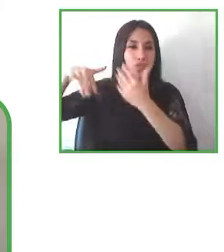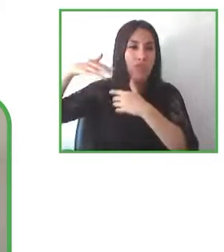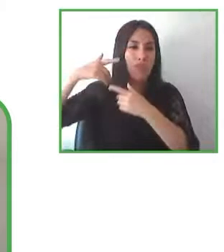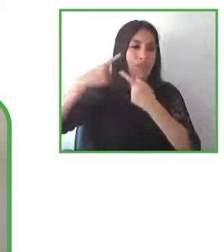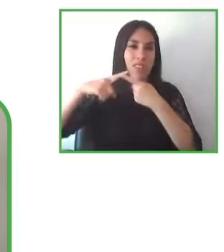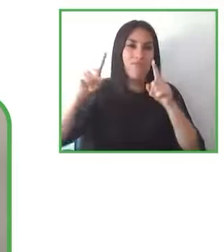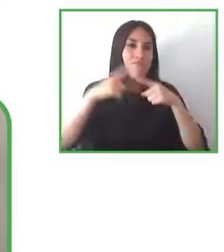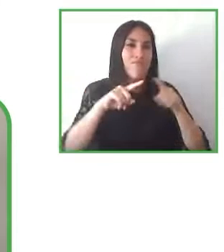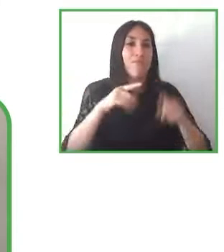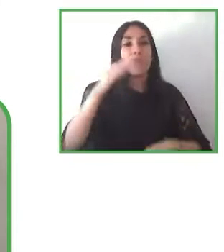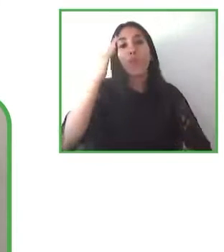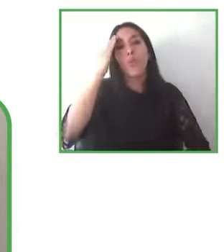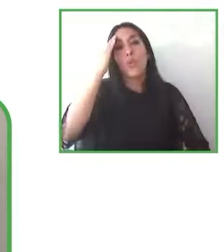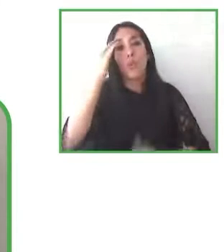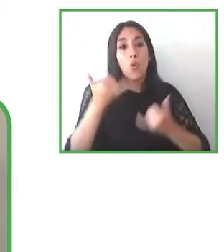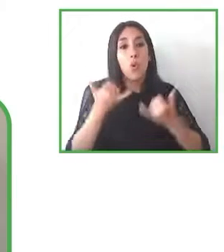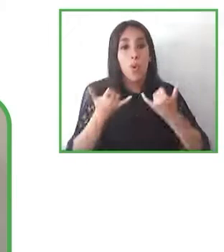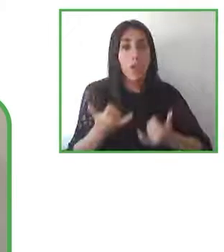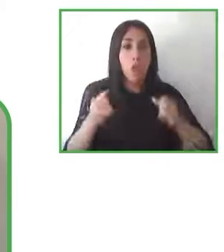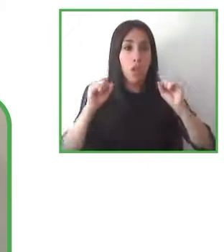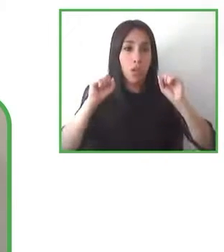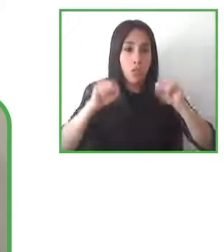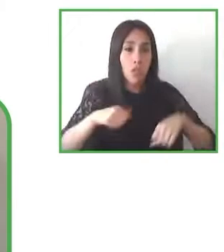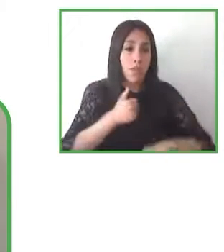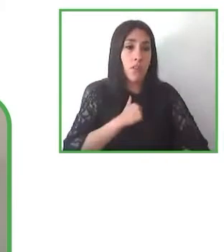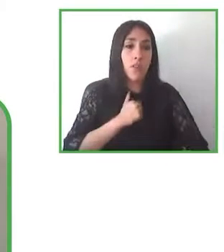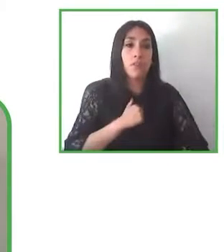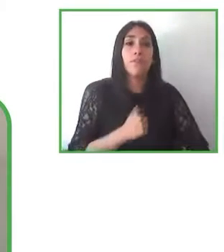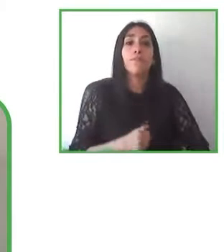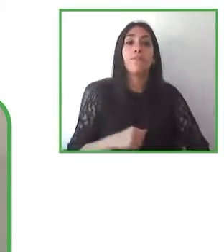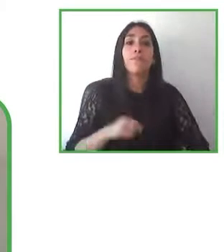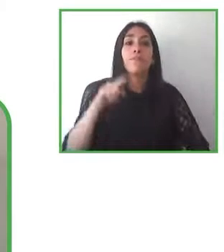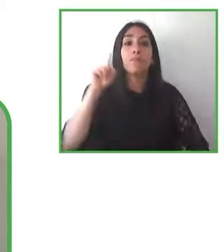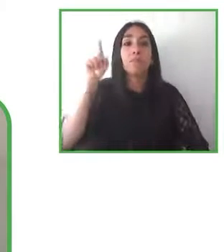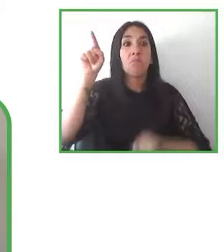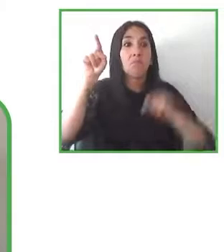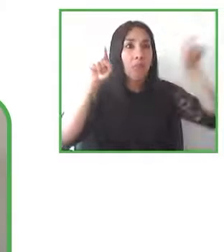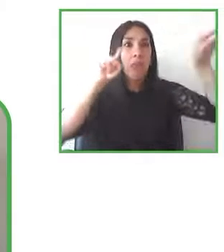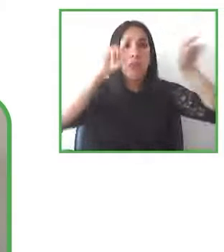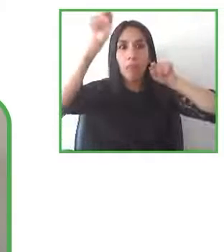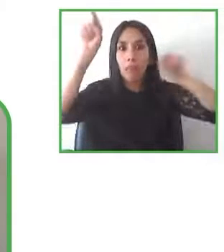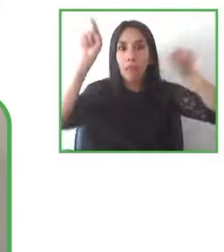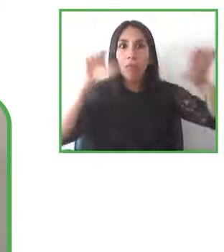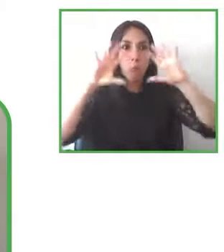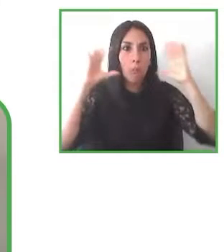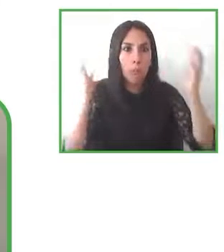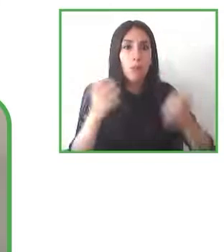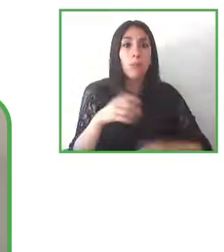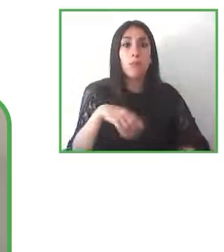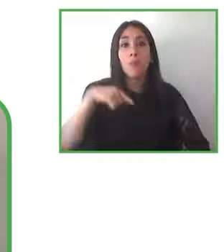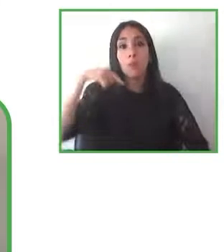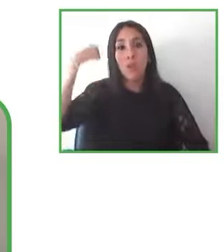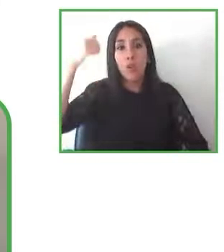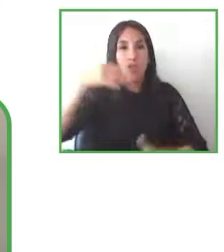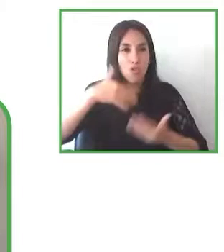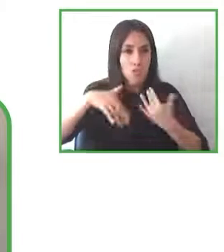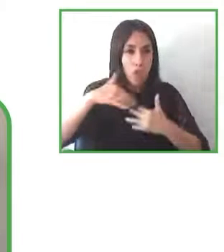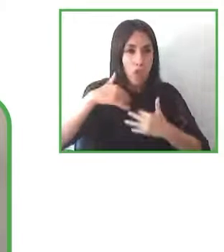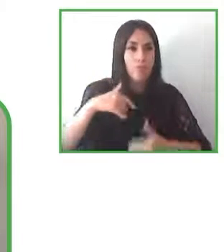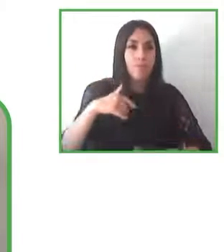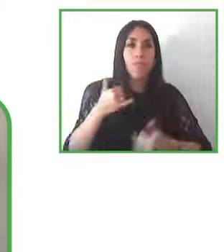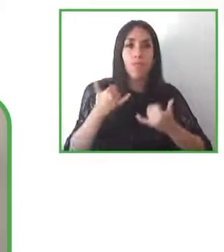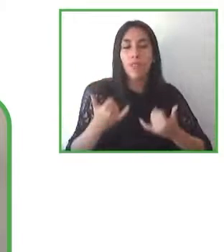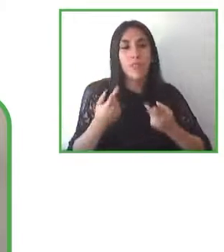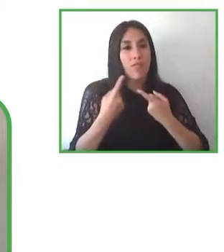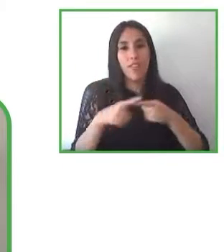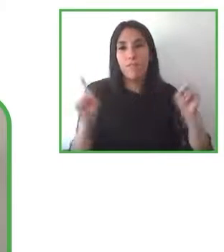y en todo el mundo las realidades son otras y yo creo que lo interesante del Instituto de Accesibilidad es precisamente la